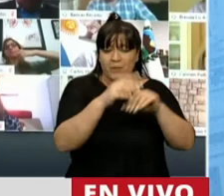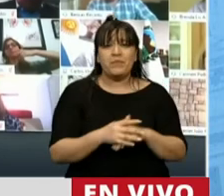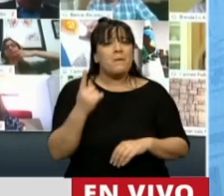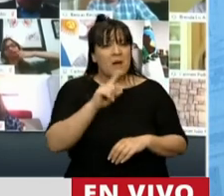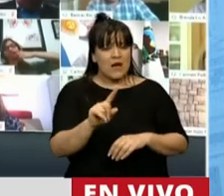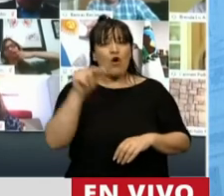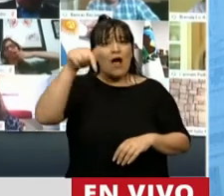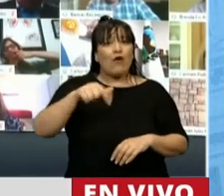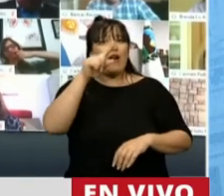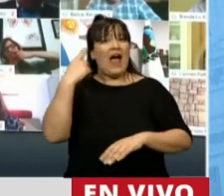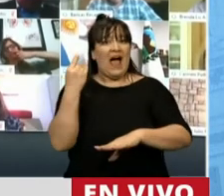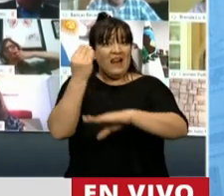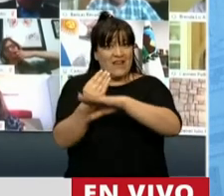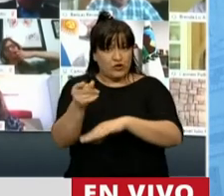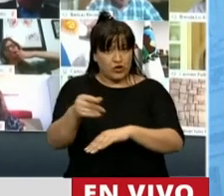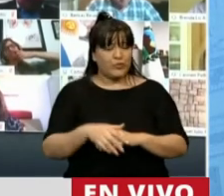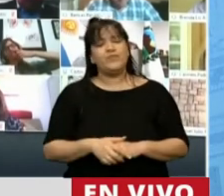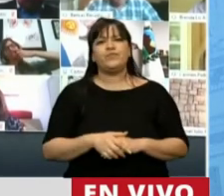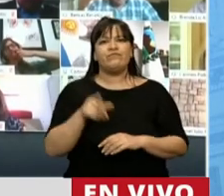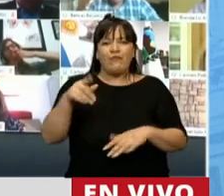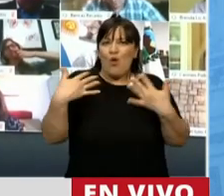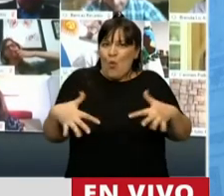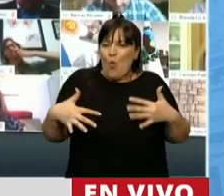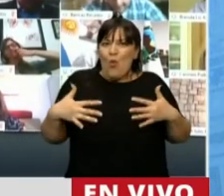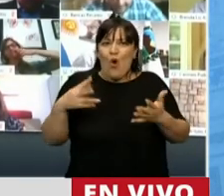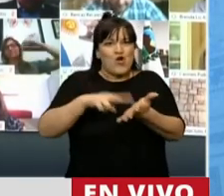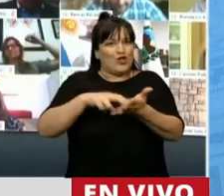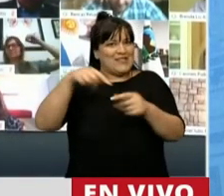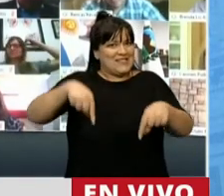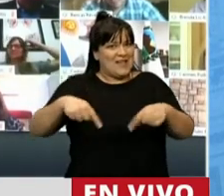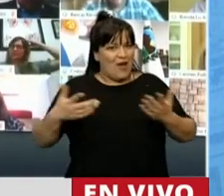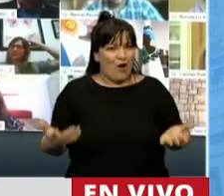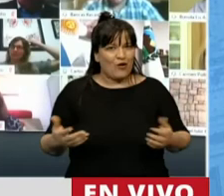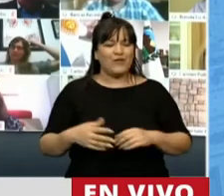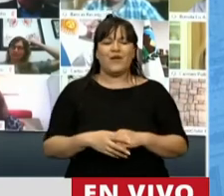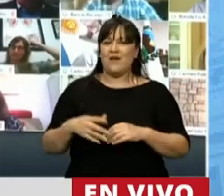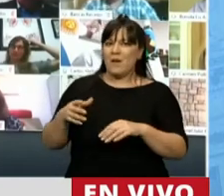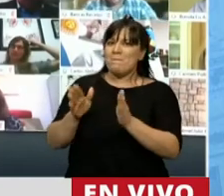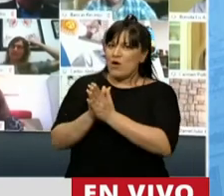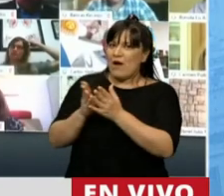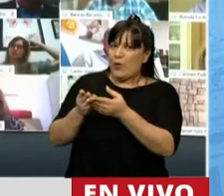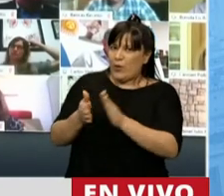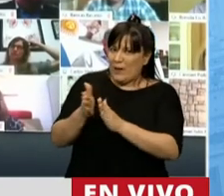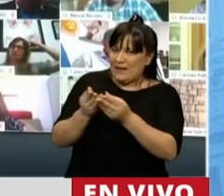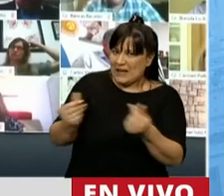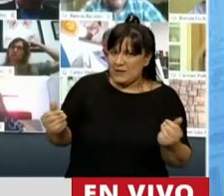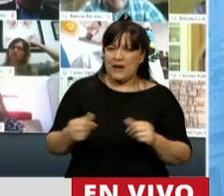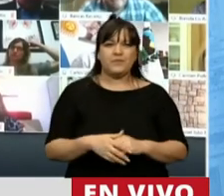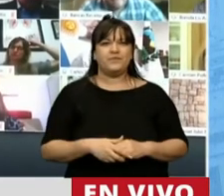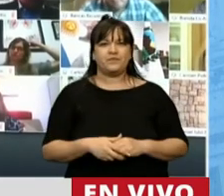Alberto, con esta gran noticia que nos dio hoy en día, porque también el idealismo en la política...